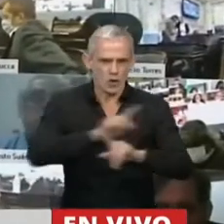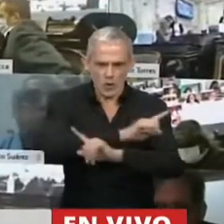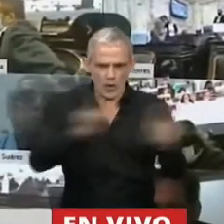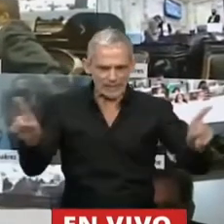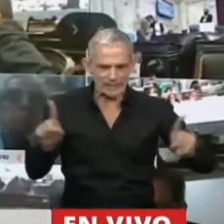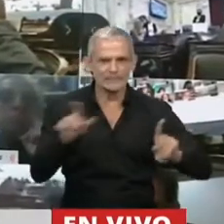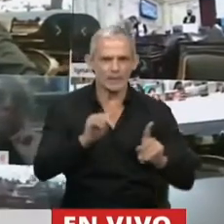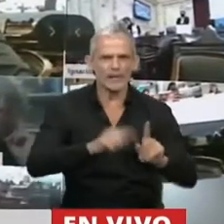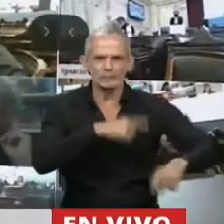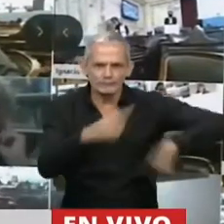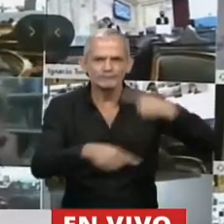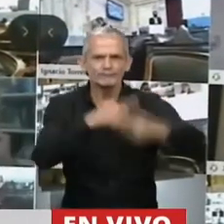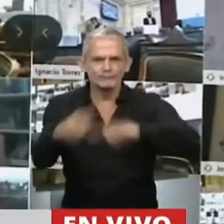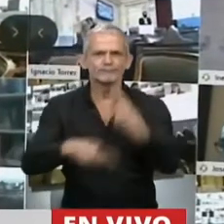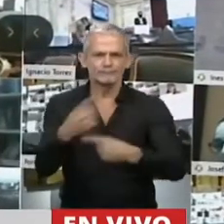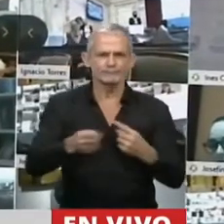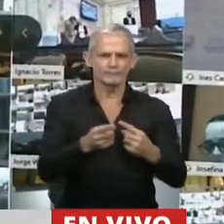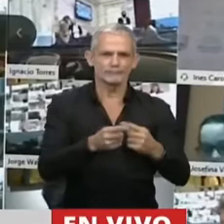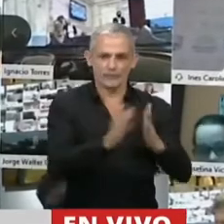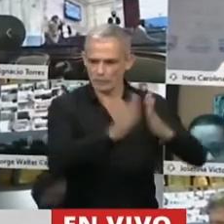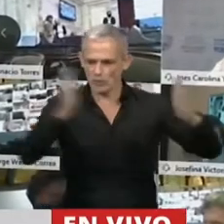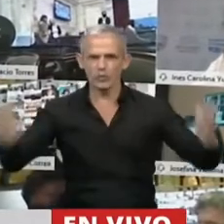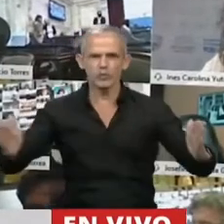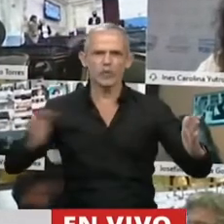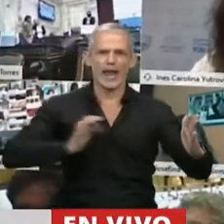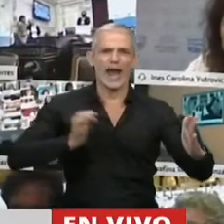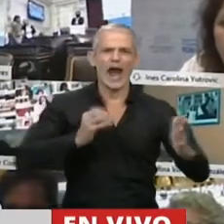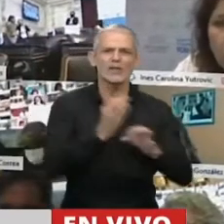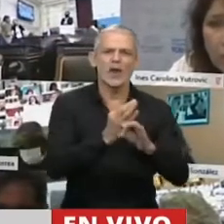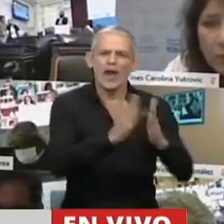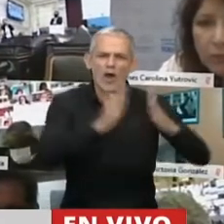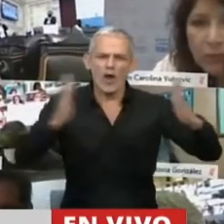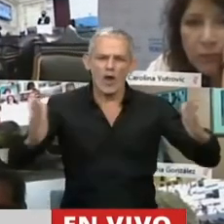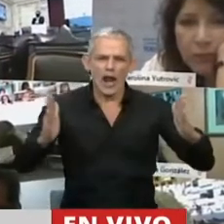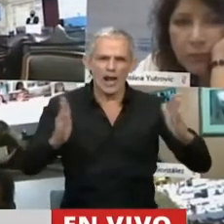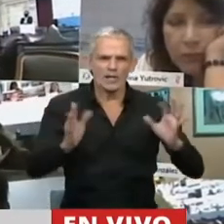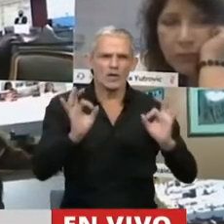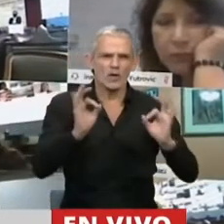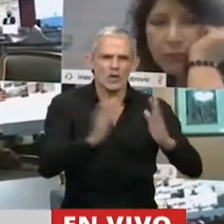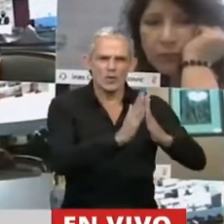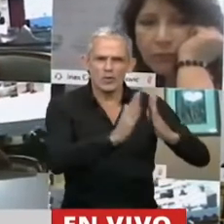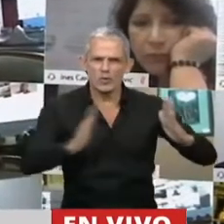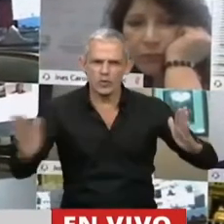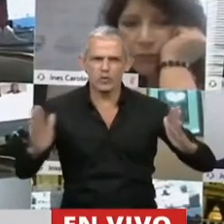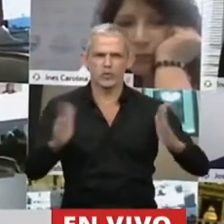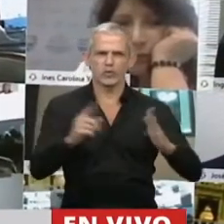pero efectivamente desarrollar el ciclo lectivo para las jurisdicciones del